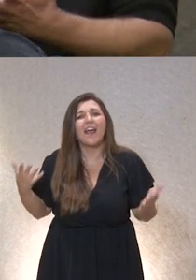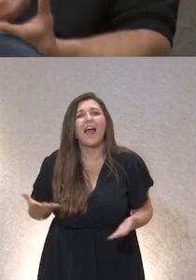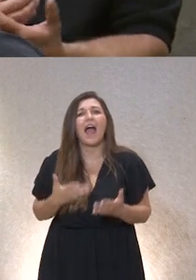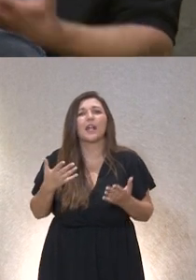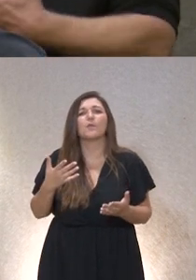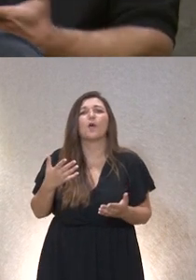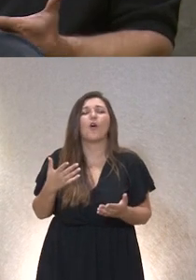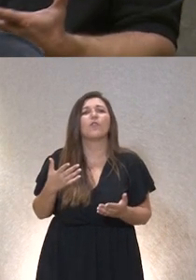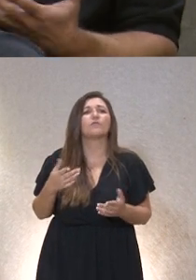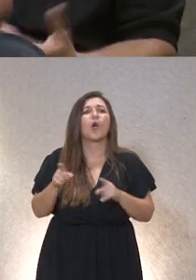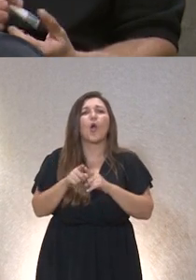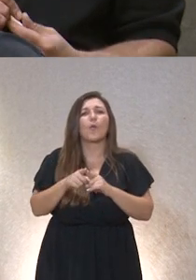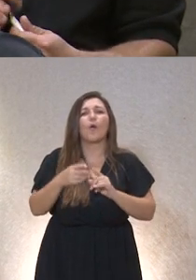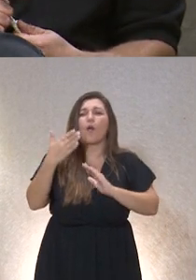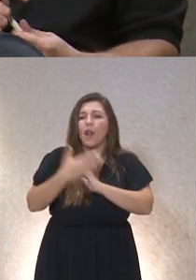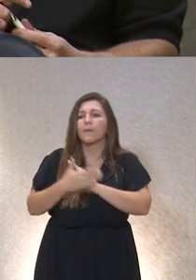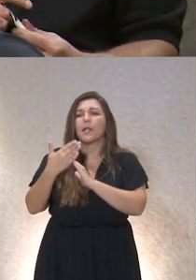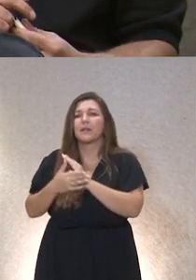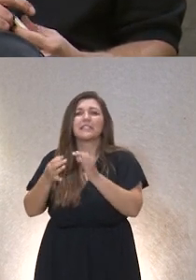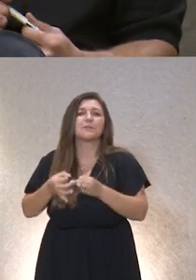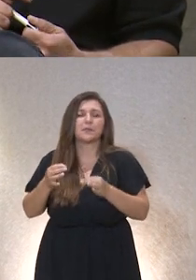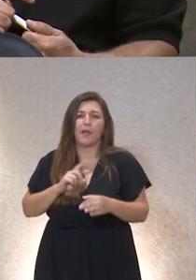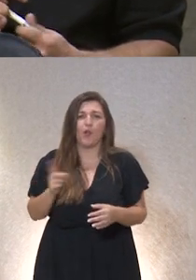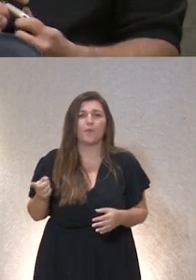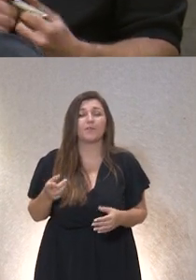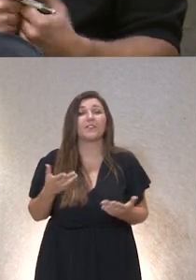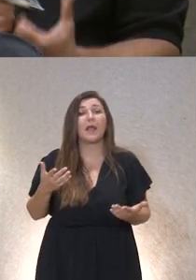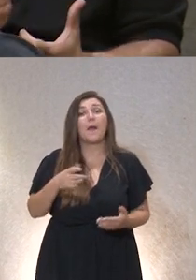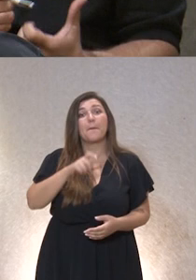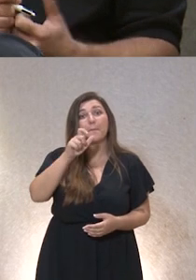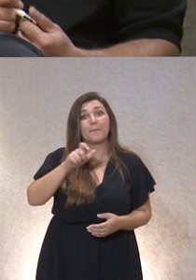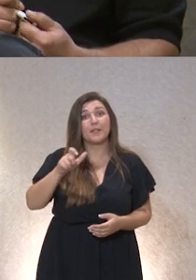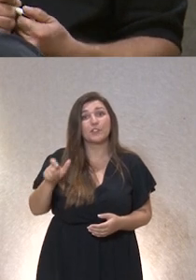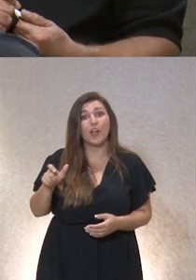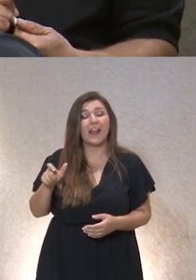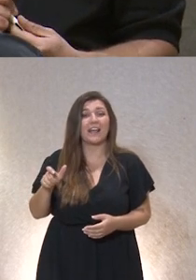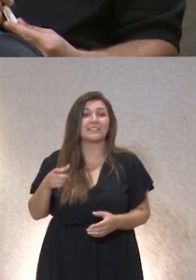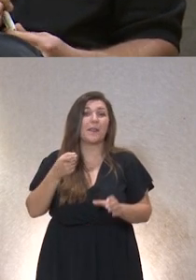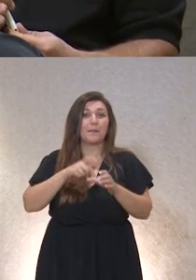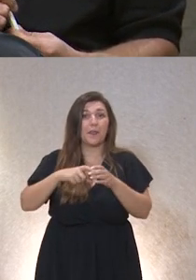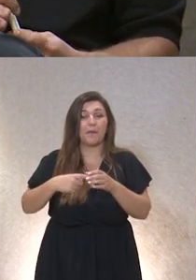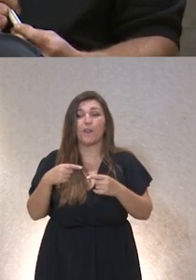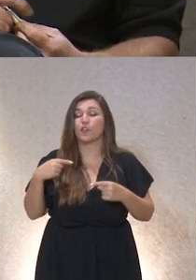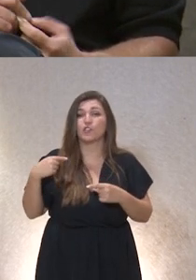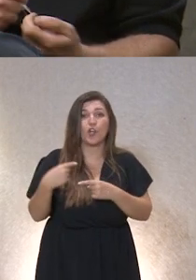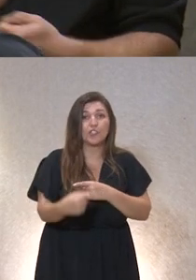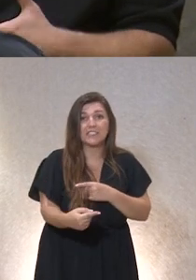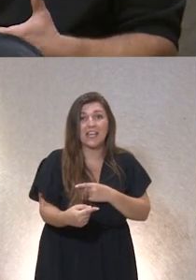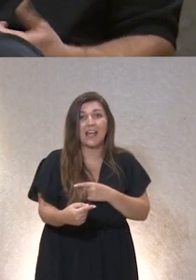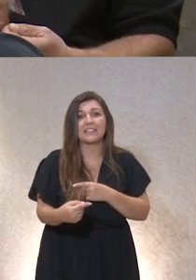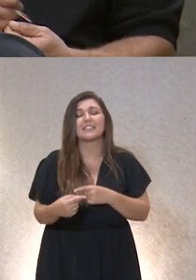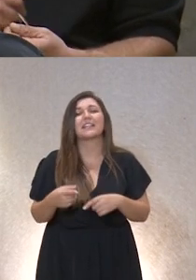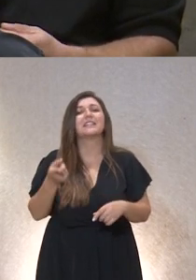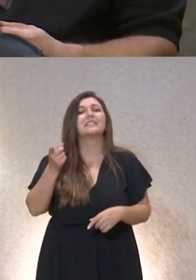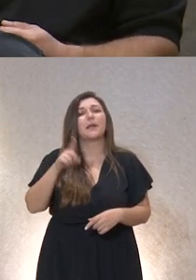sean vulnerados tan frecuentemente ¿no? en cuanto a las personas pues un aumento de participación en su día a día y en los